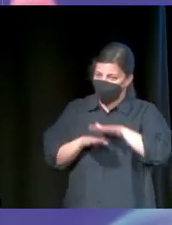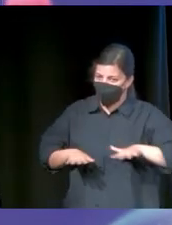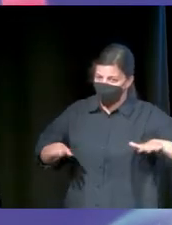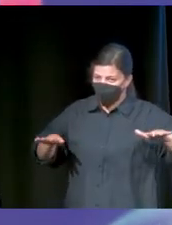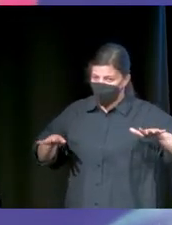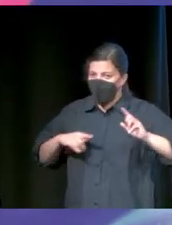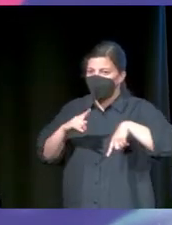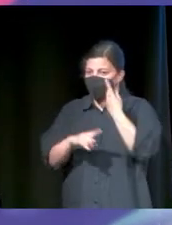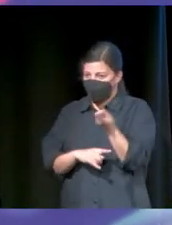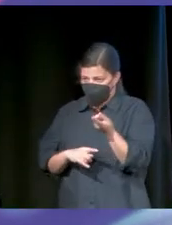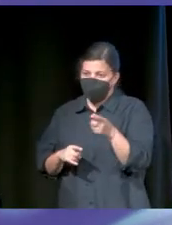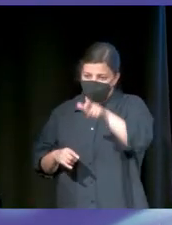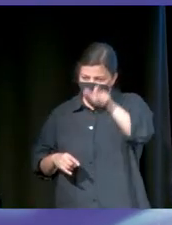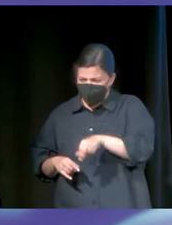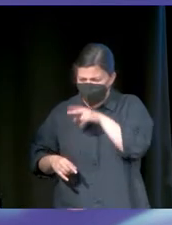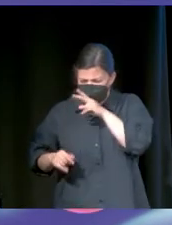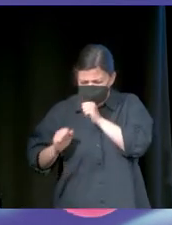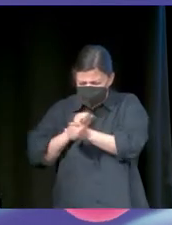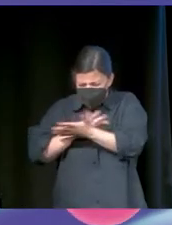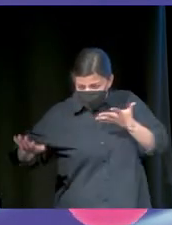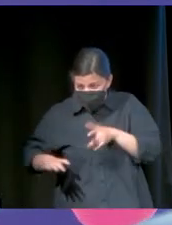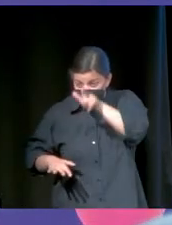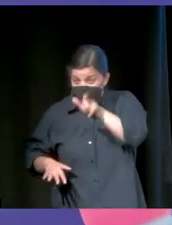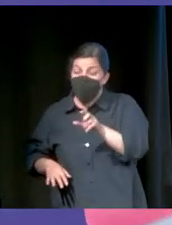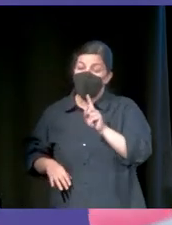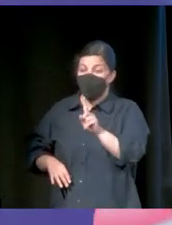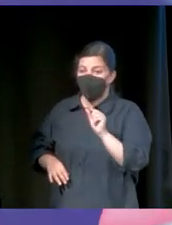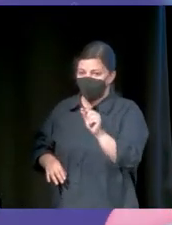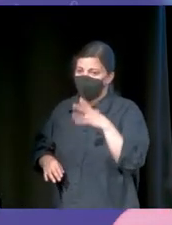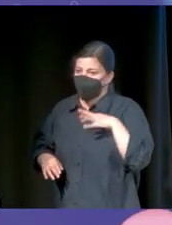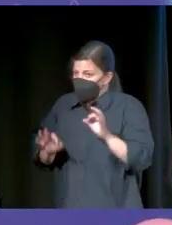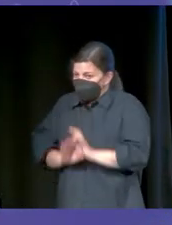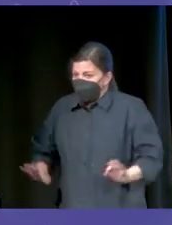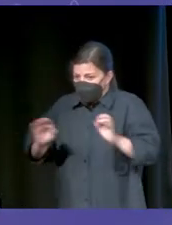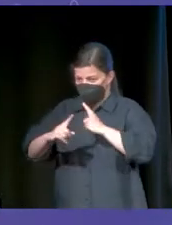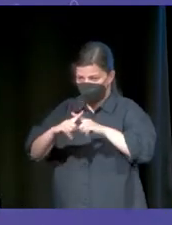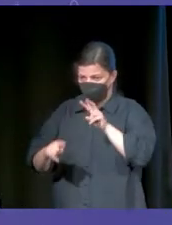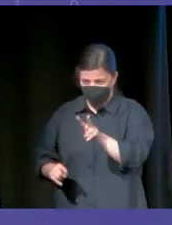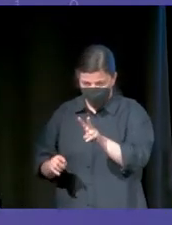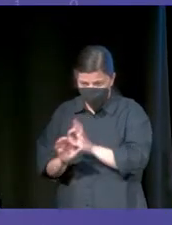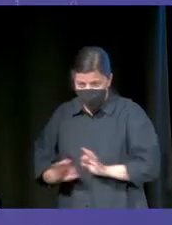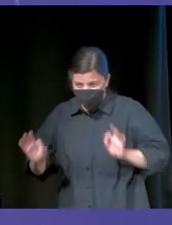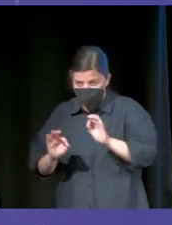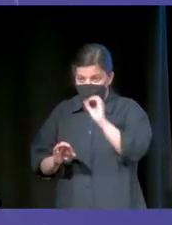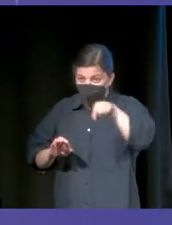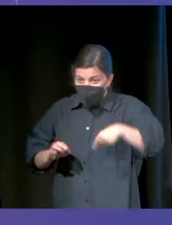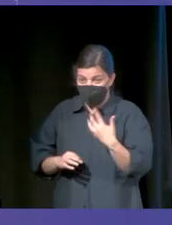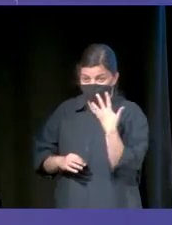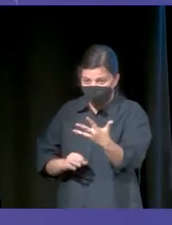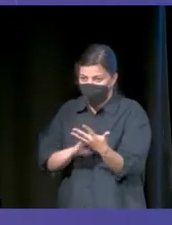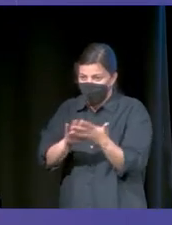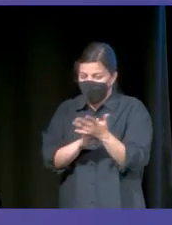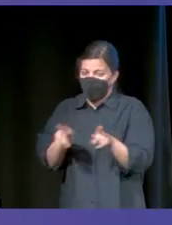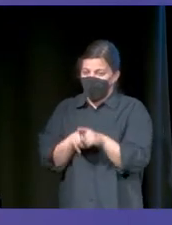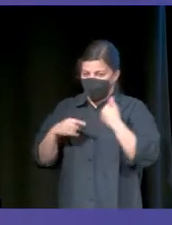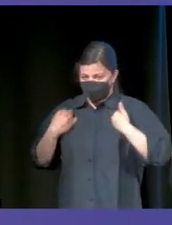Claro, que después viene alguien y tiene el récord del mundo de hablar en un minuto. Igual a él nadie le pone en 2X sus WhatsApp. Es imposible. Lo ponen a 0,5X y habla como